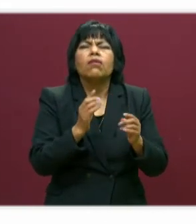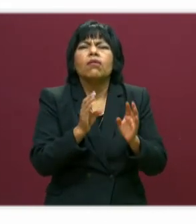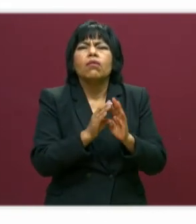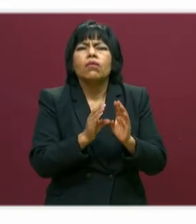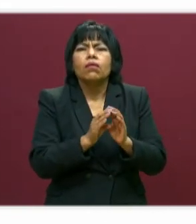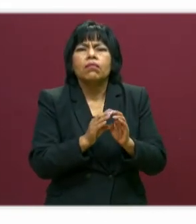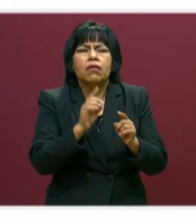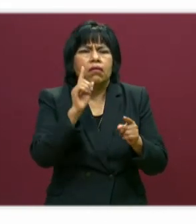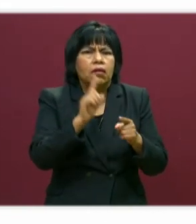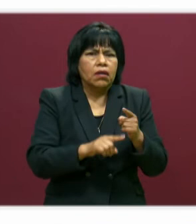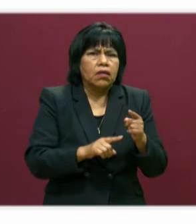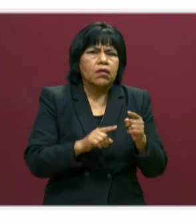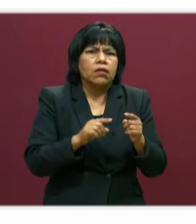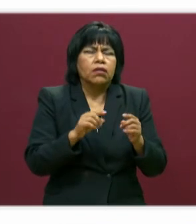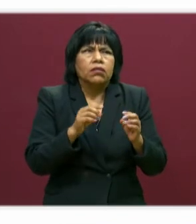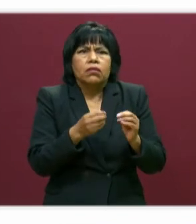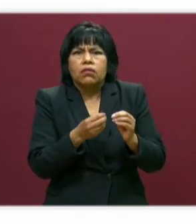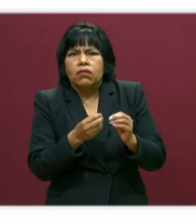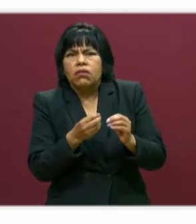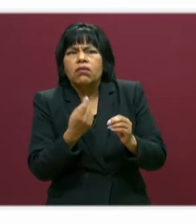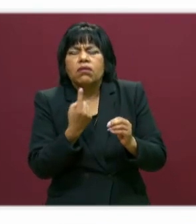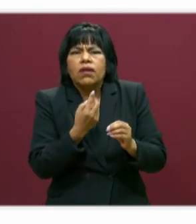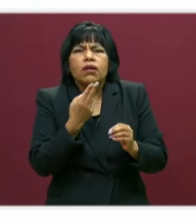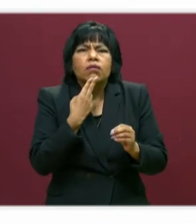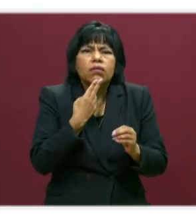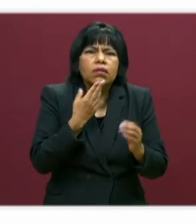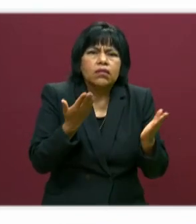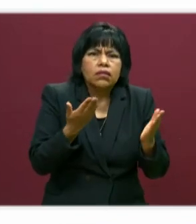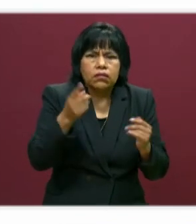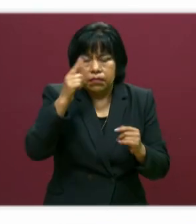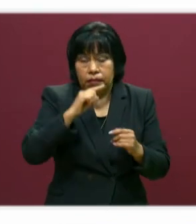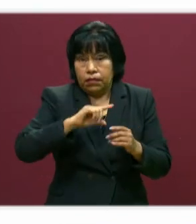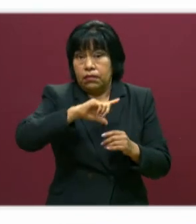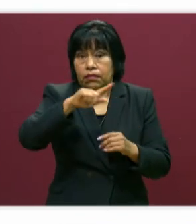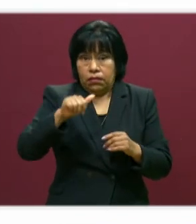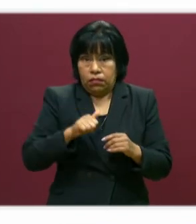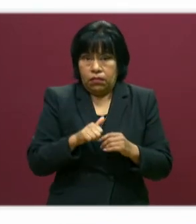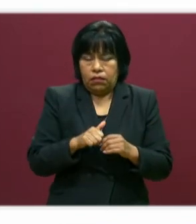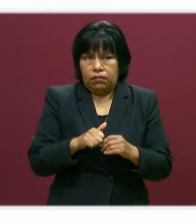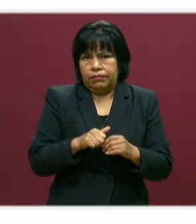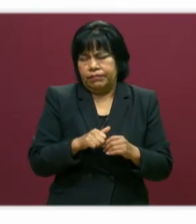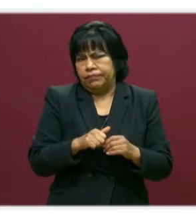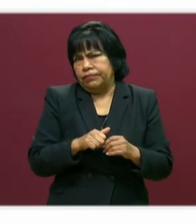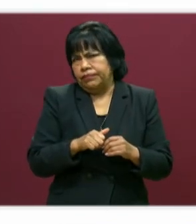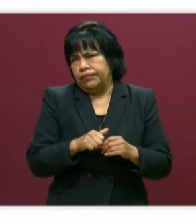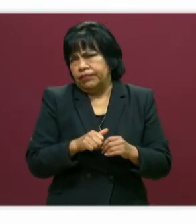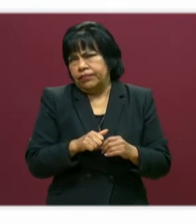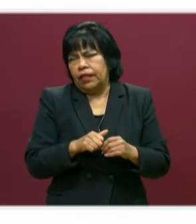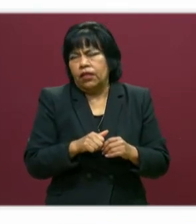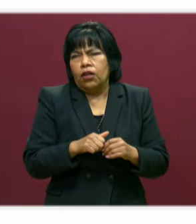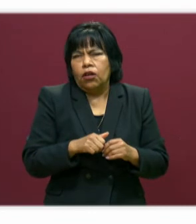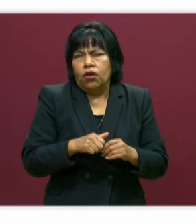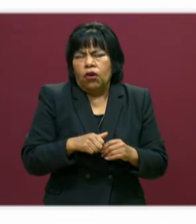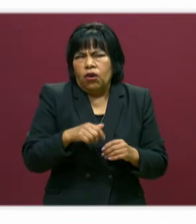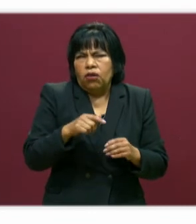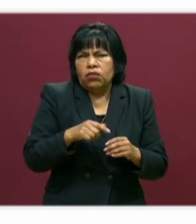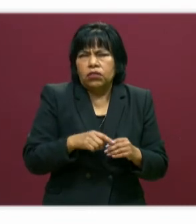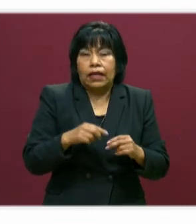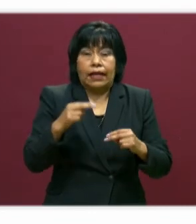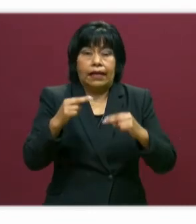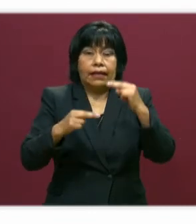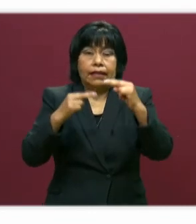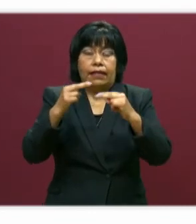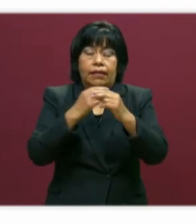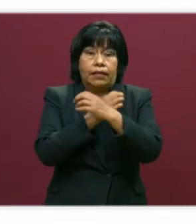pongo?, ¿qué me sirve?, para que después los 13 niveles educativos, cuando hablo de